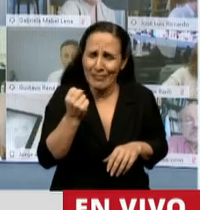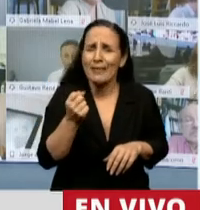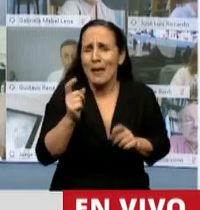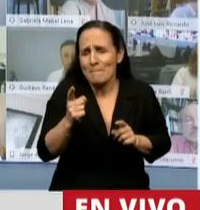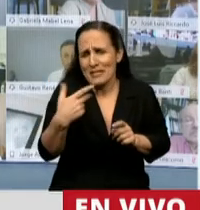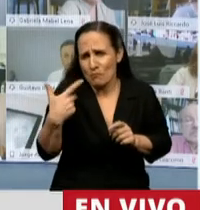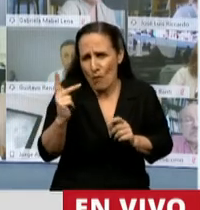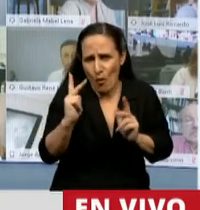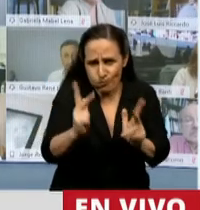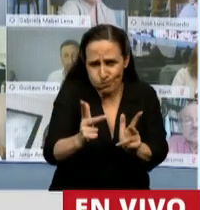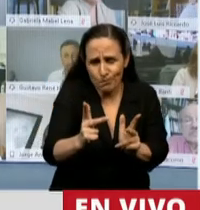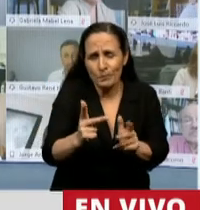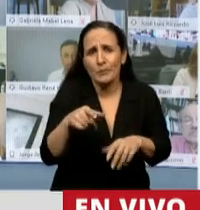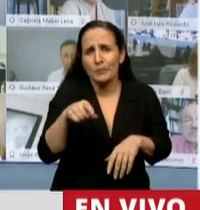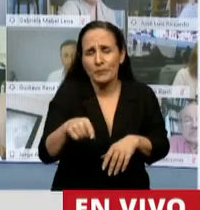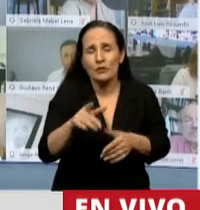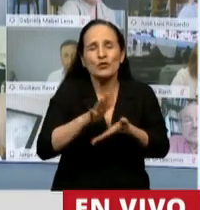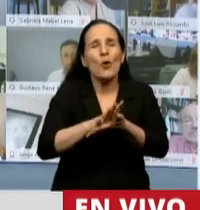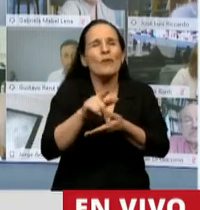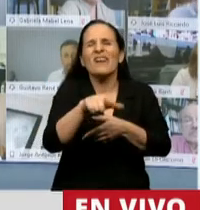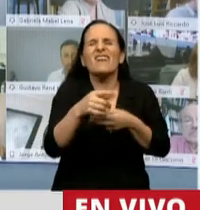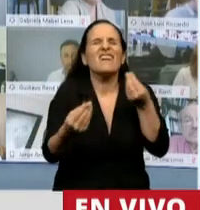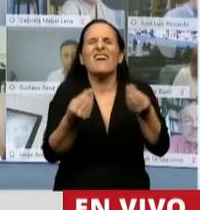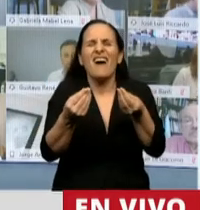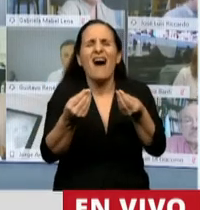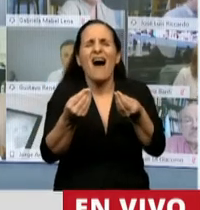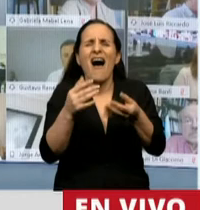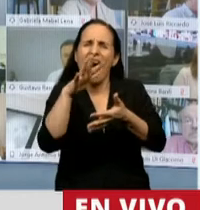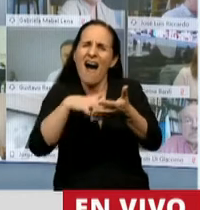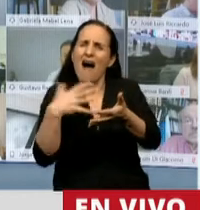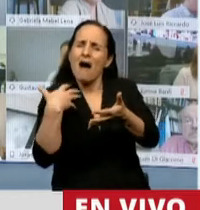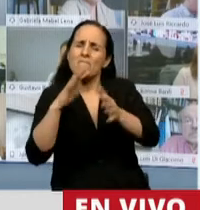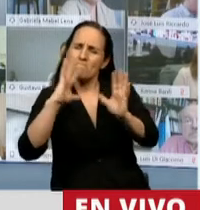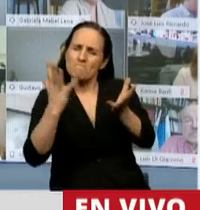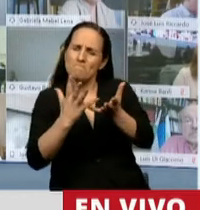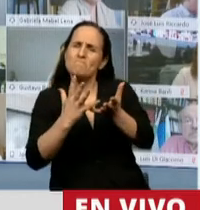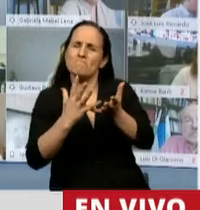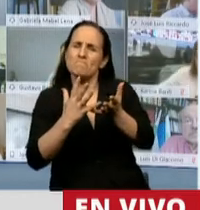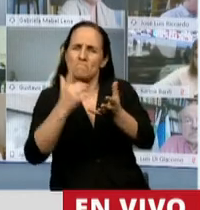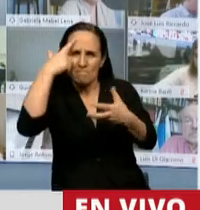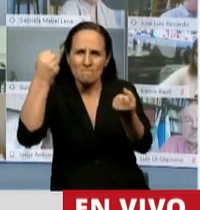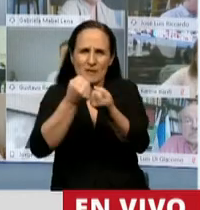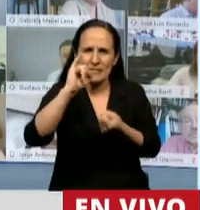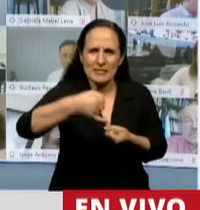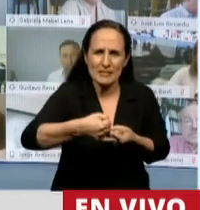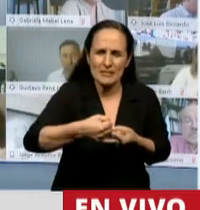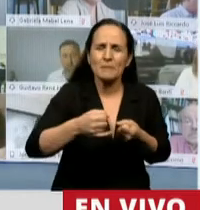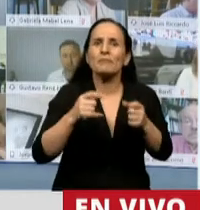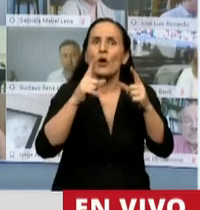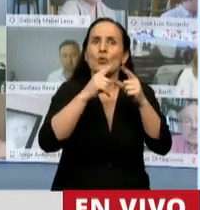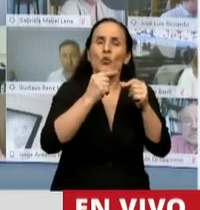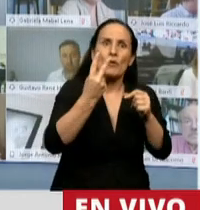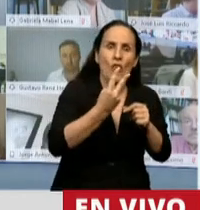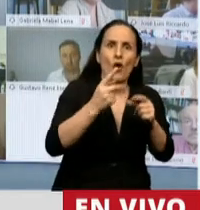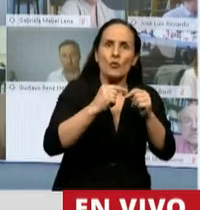le digo, en lo conceptual estamos de acuerdo. Yo me voy a centrar, le decía, en dos artículos, el 2 y el